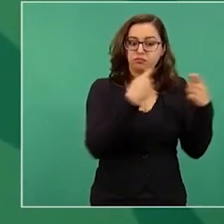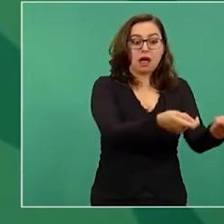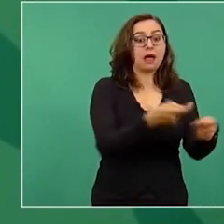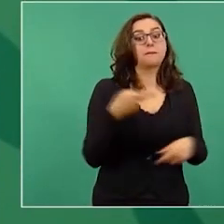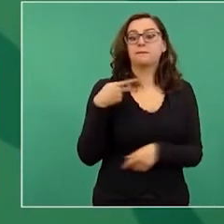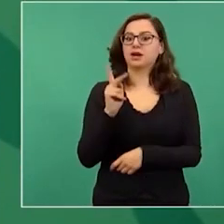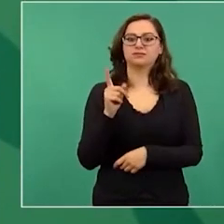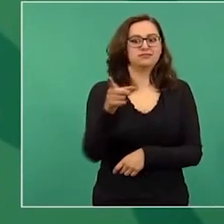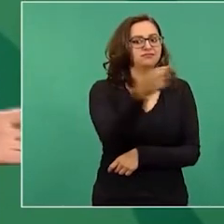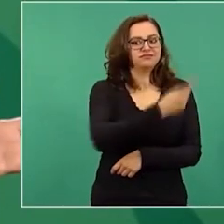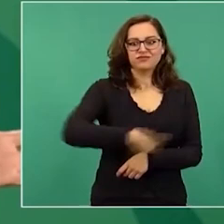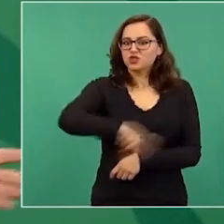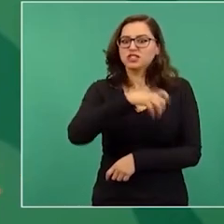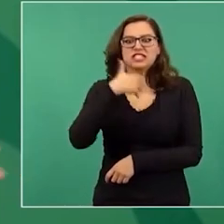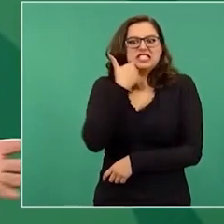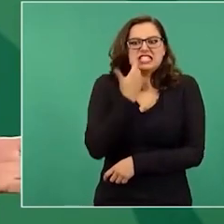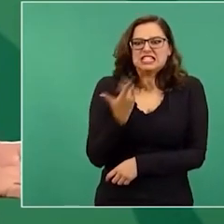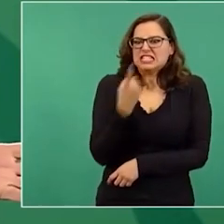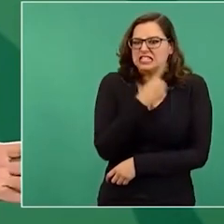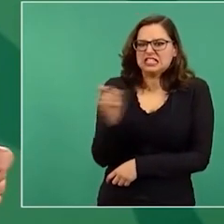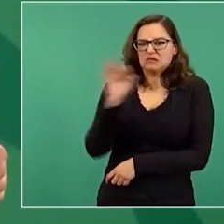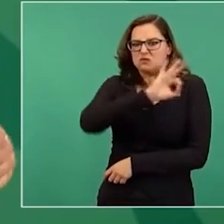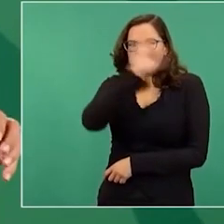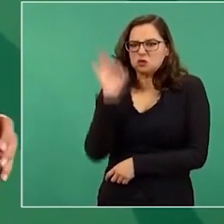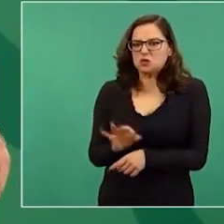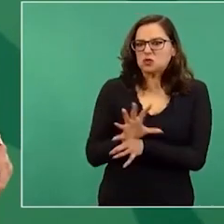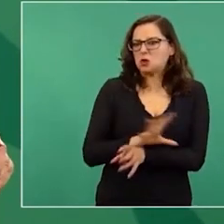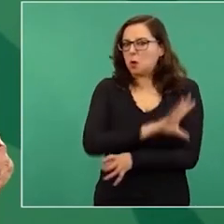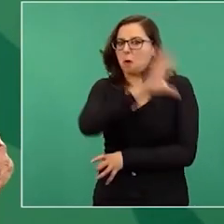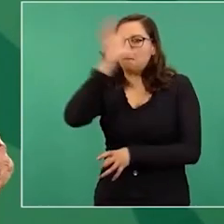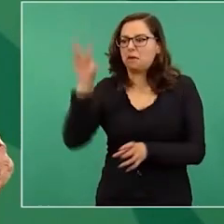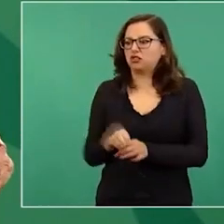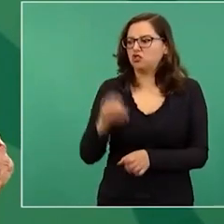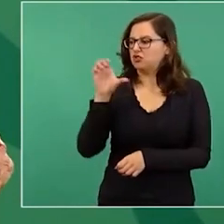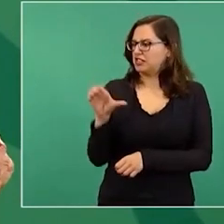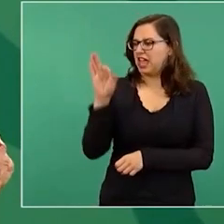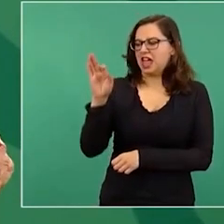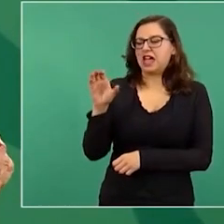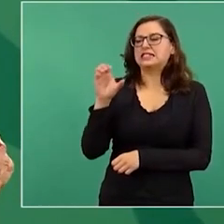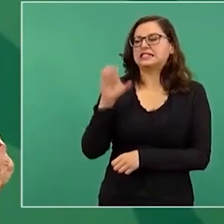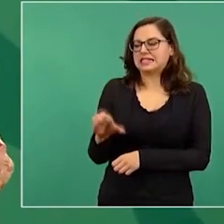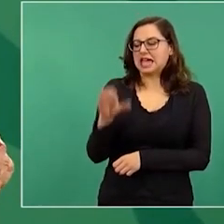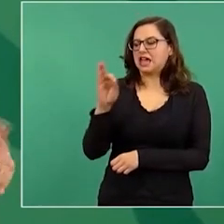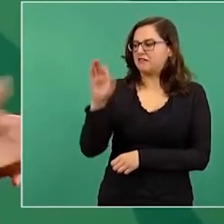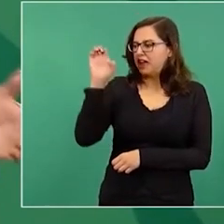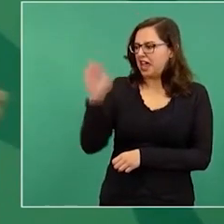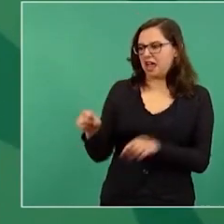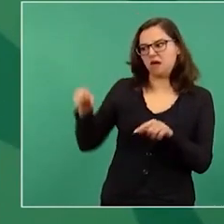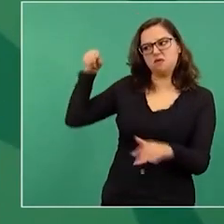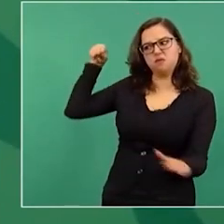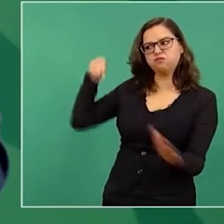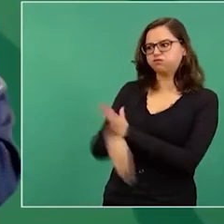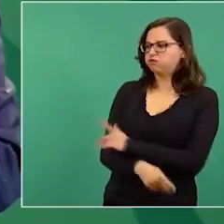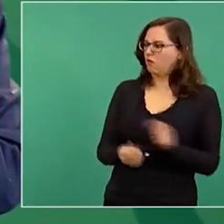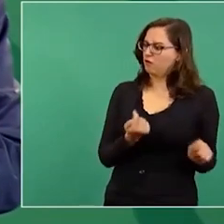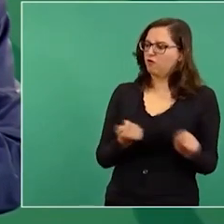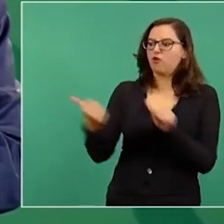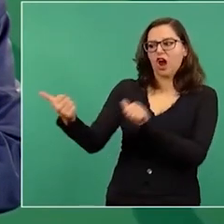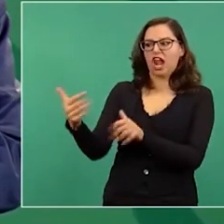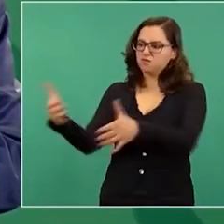¿Quieren acabar con la Comisión Federal de Electricidad? ¿Y qué va a suceder